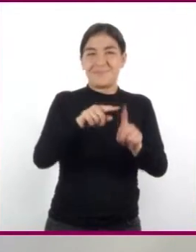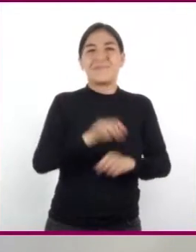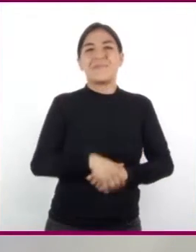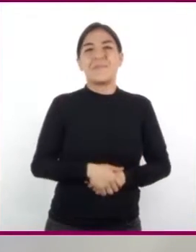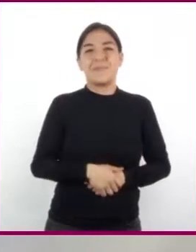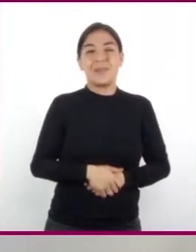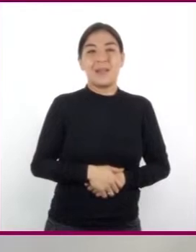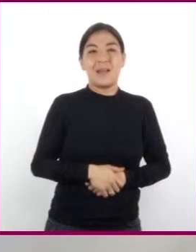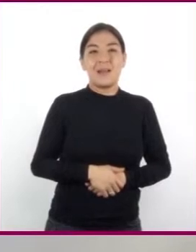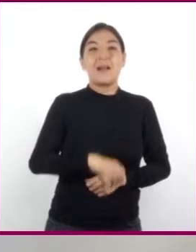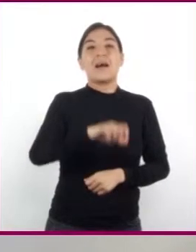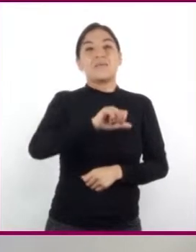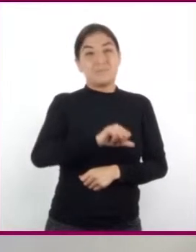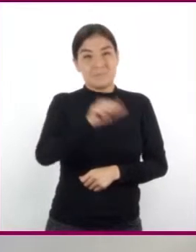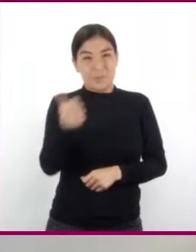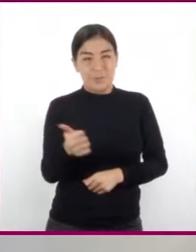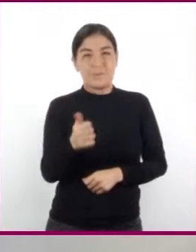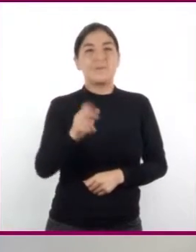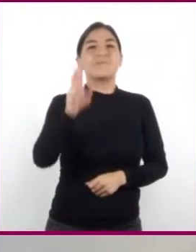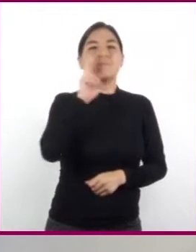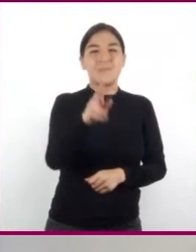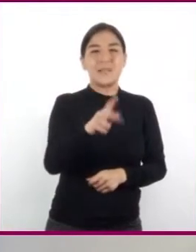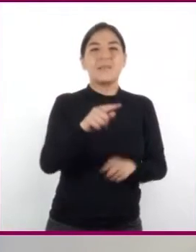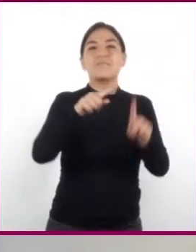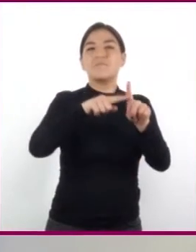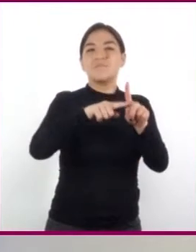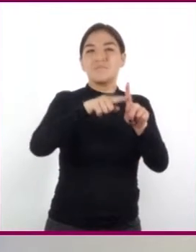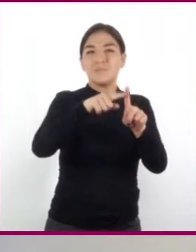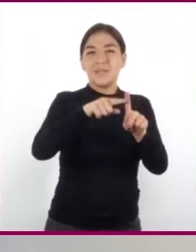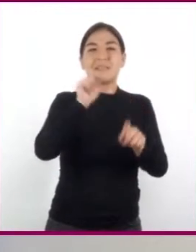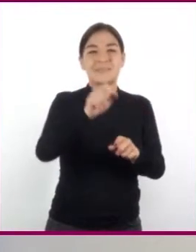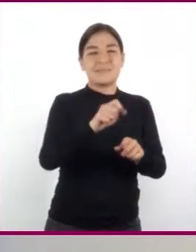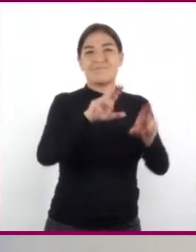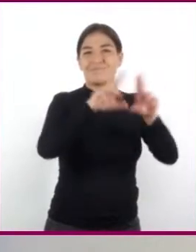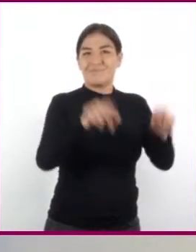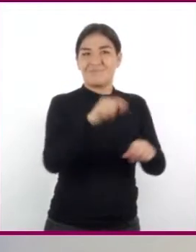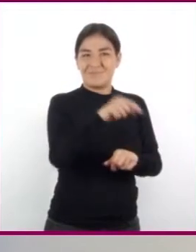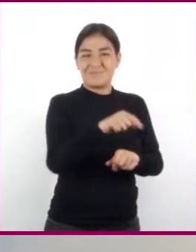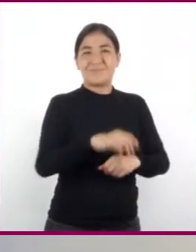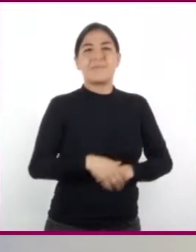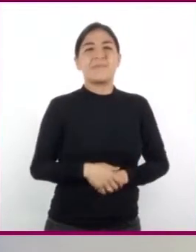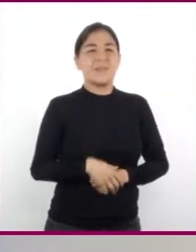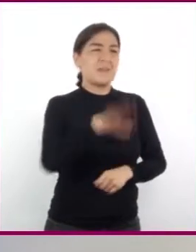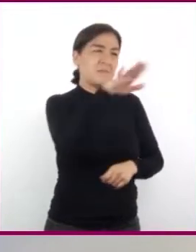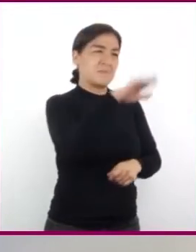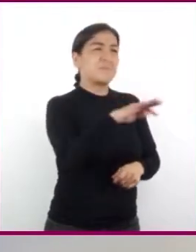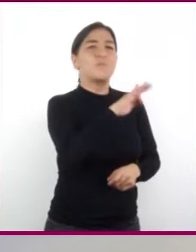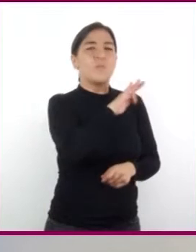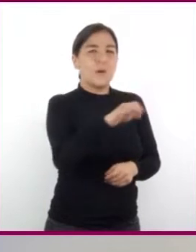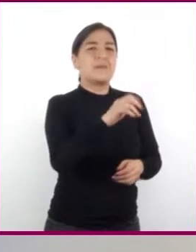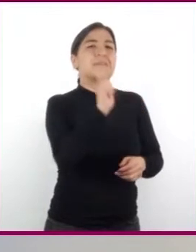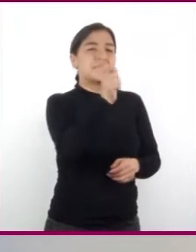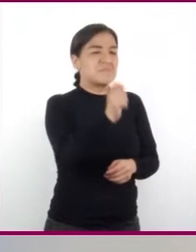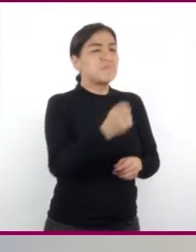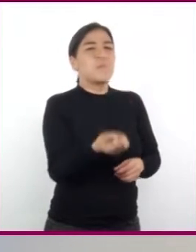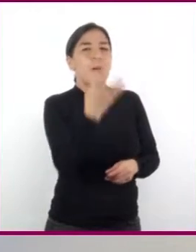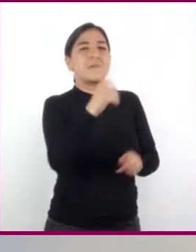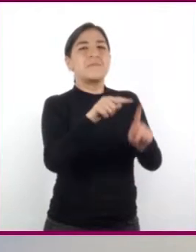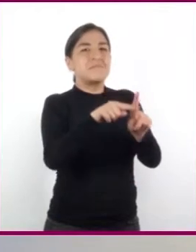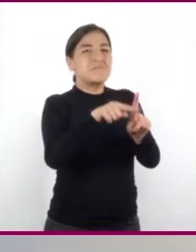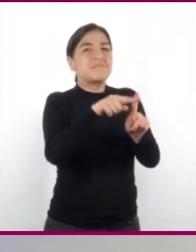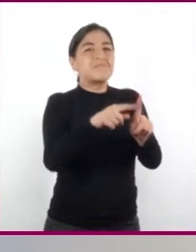Enseguida, tenemos que medir la temperatura de los hielos. Enrique, ¿puedes decirme cuánto mide?